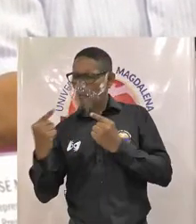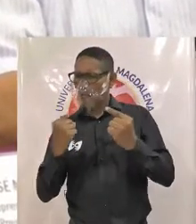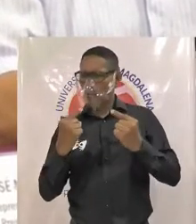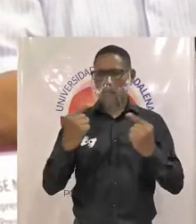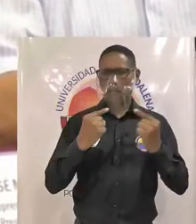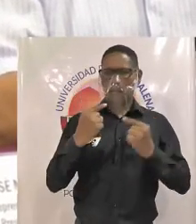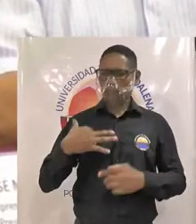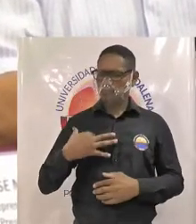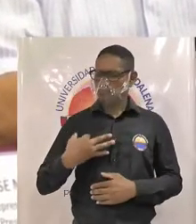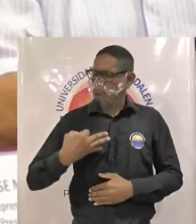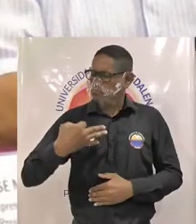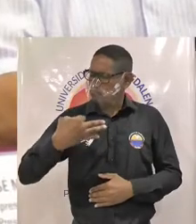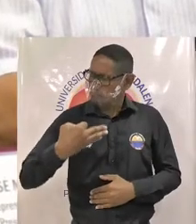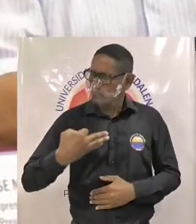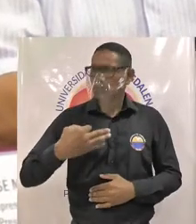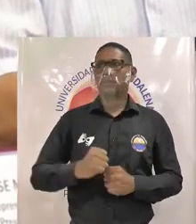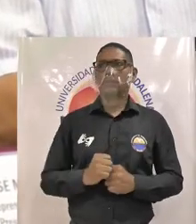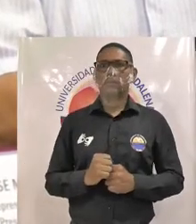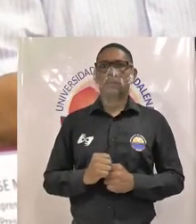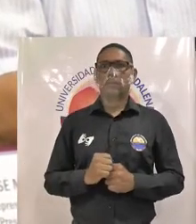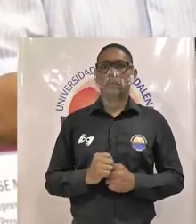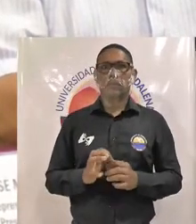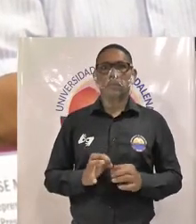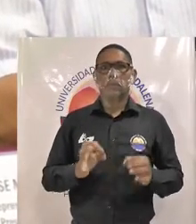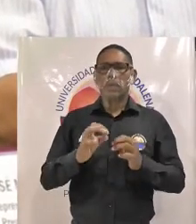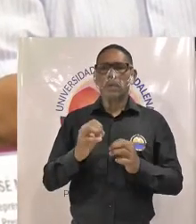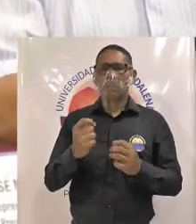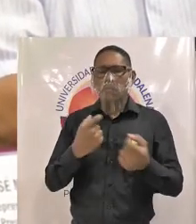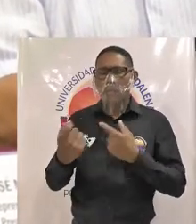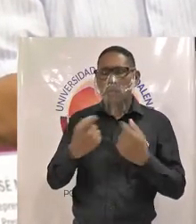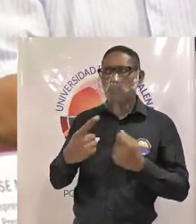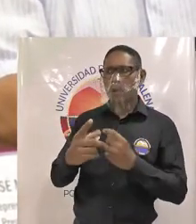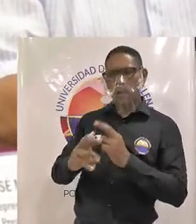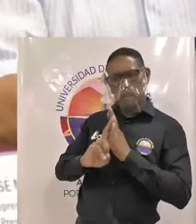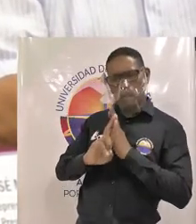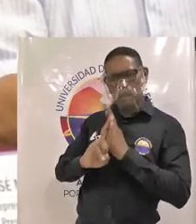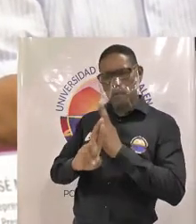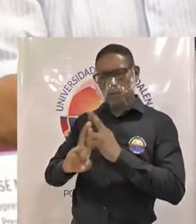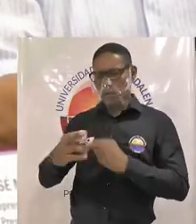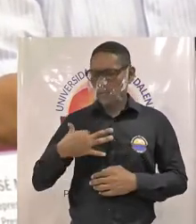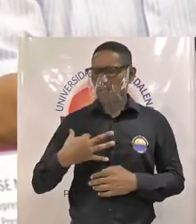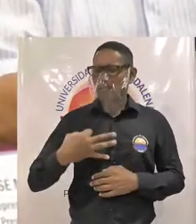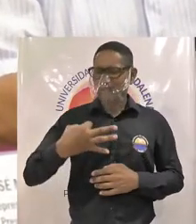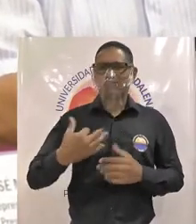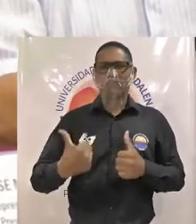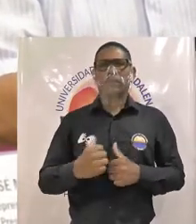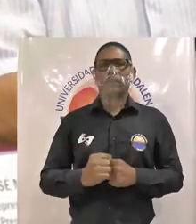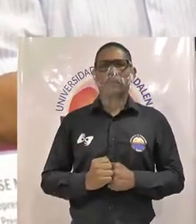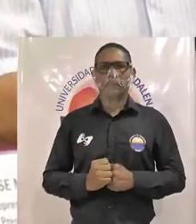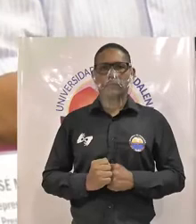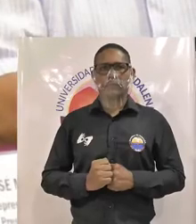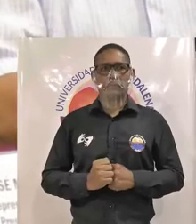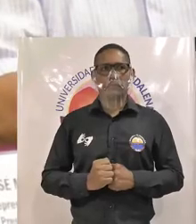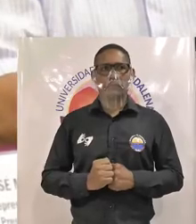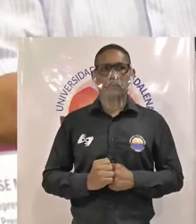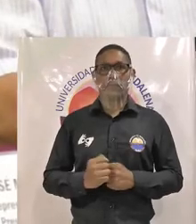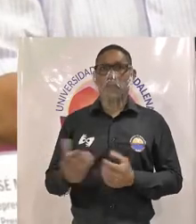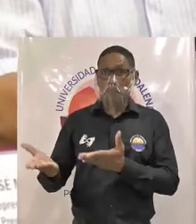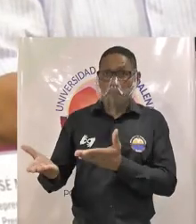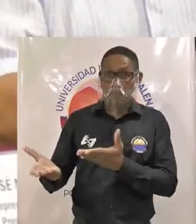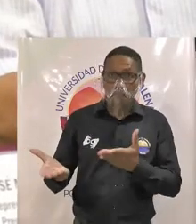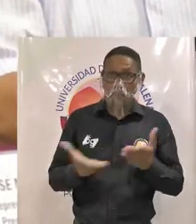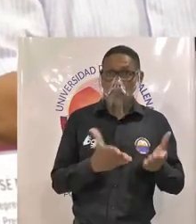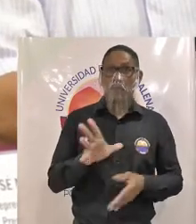y que respondamos lo mejor posible todas las inquietudes que nos manifieste la comunidad universitaria bienvenidos